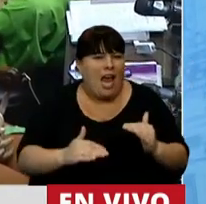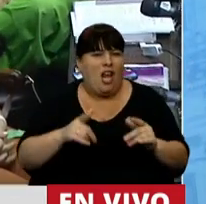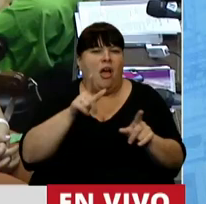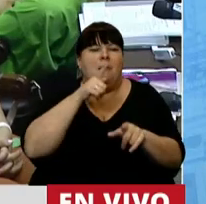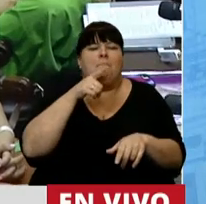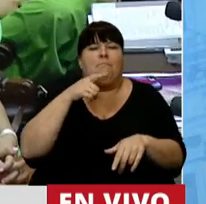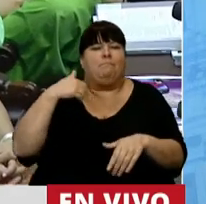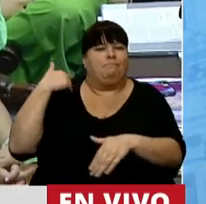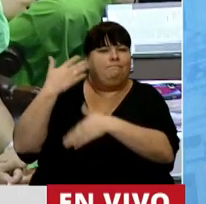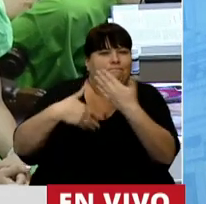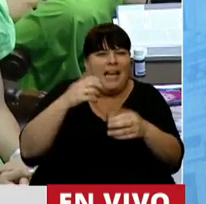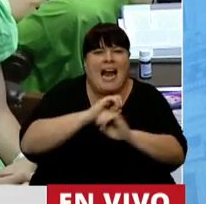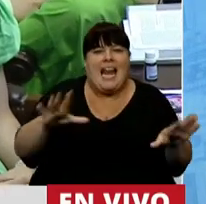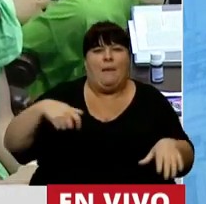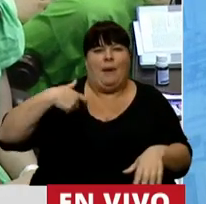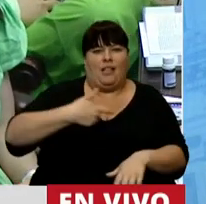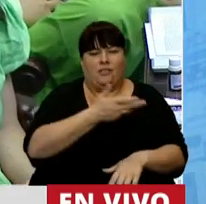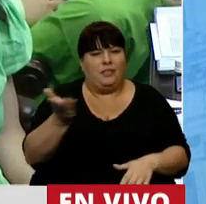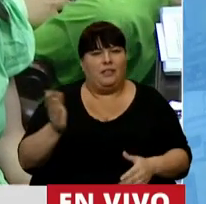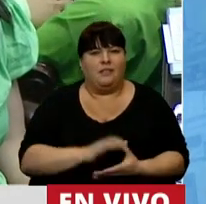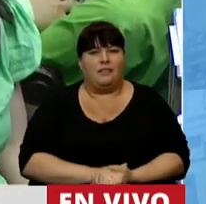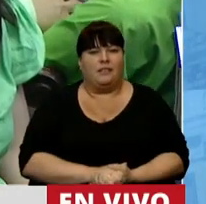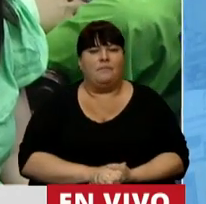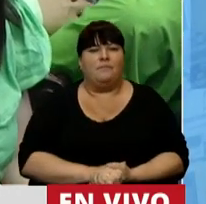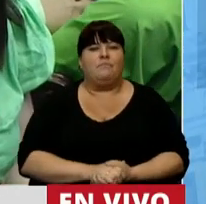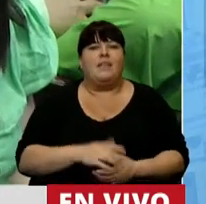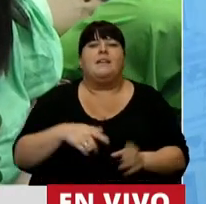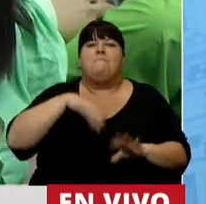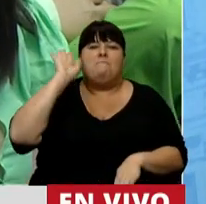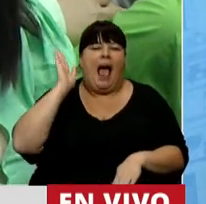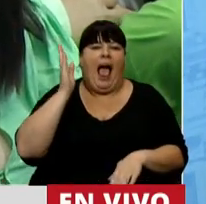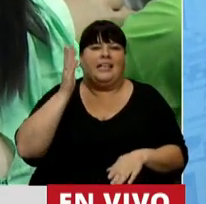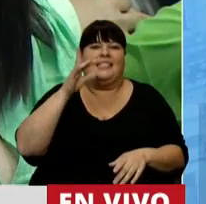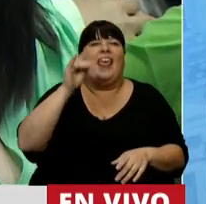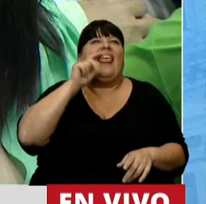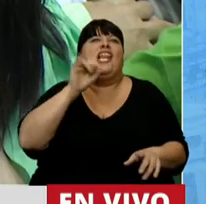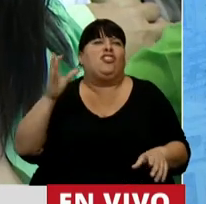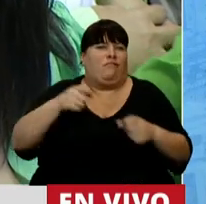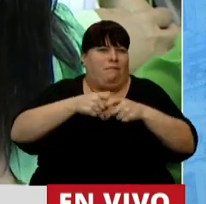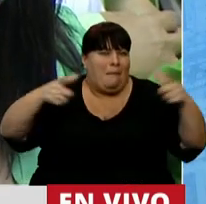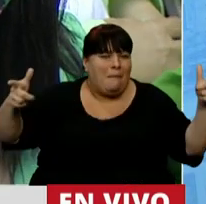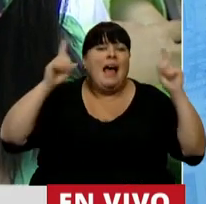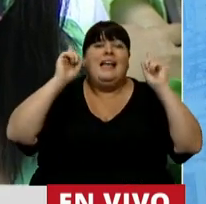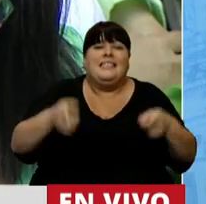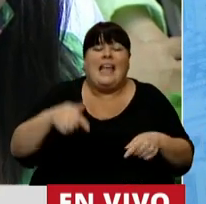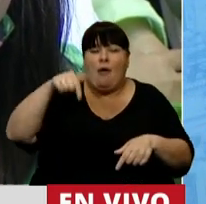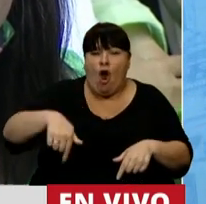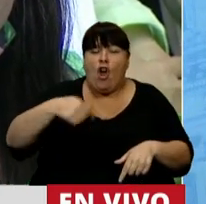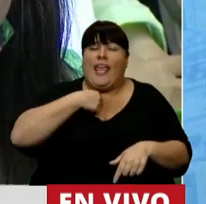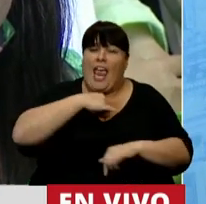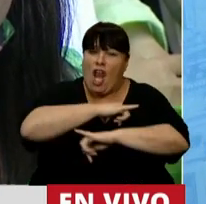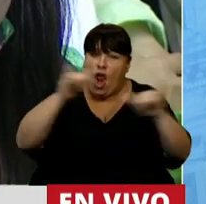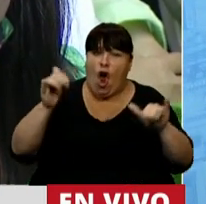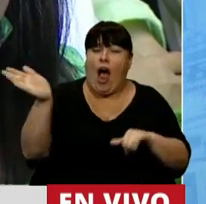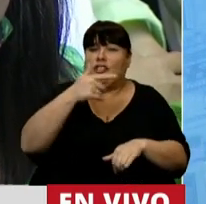un derrotero trágico para nuestra sociedad. Aflora el delito en todos lados. Y el mensaje que hoy queremos